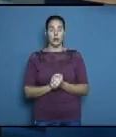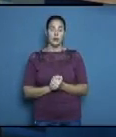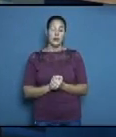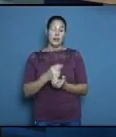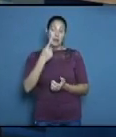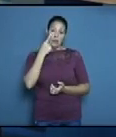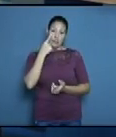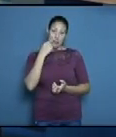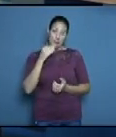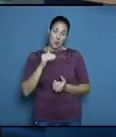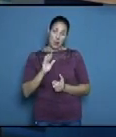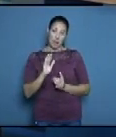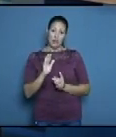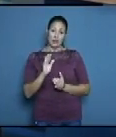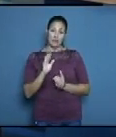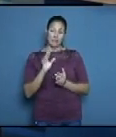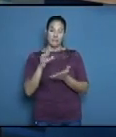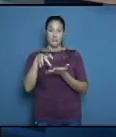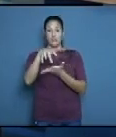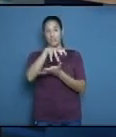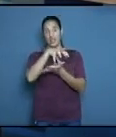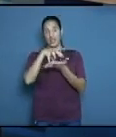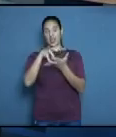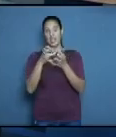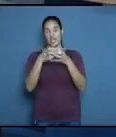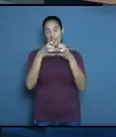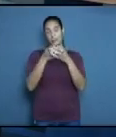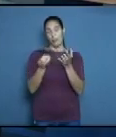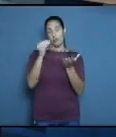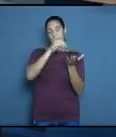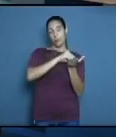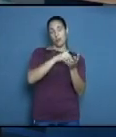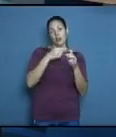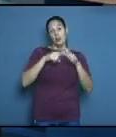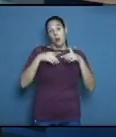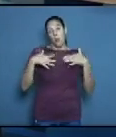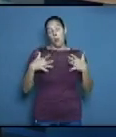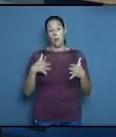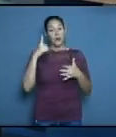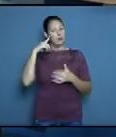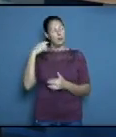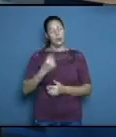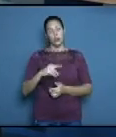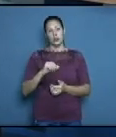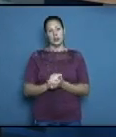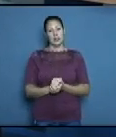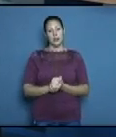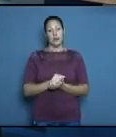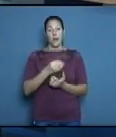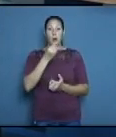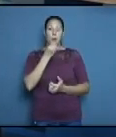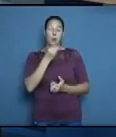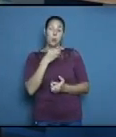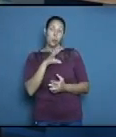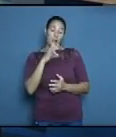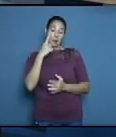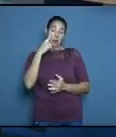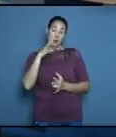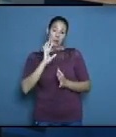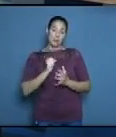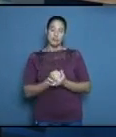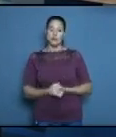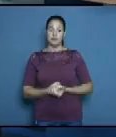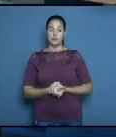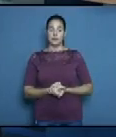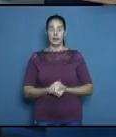su compañero Neymar su gran amigo su hermano del fútbol Neymar en el PSG de París vamos a terminar